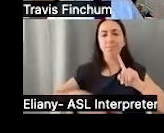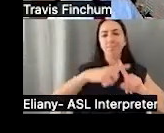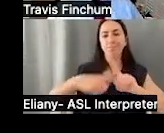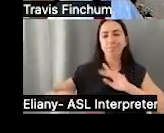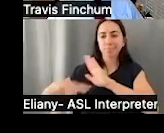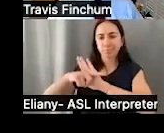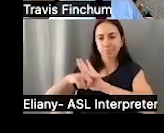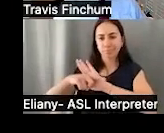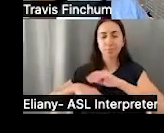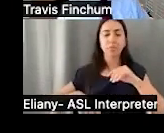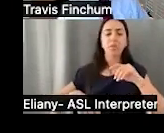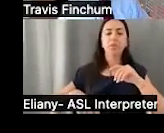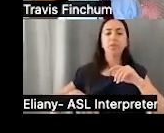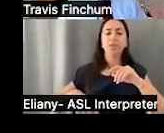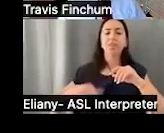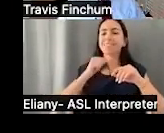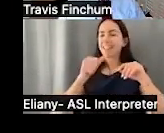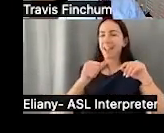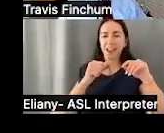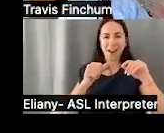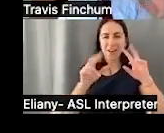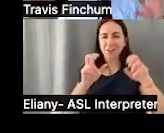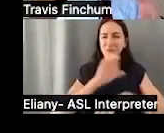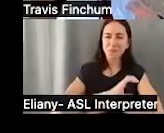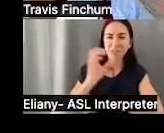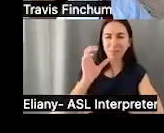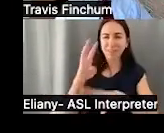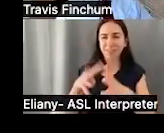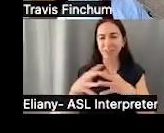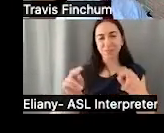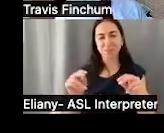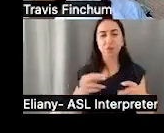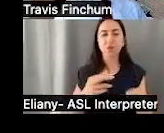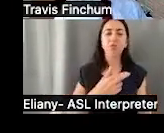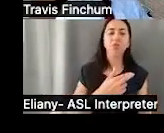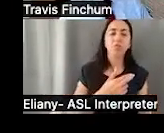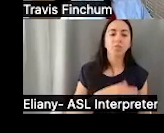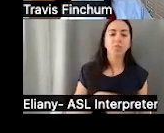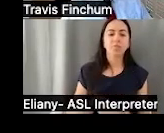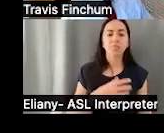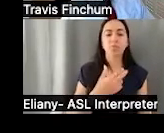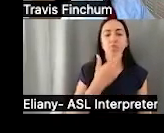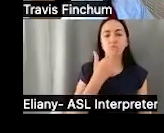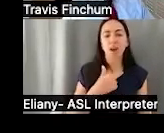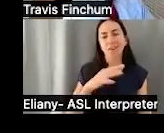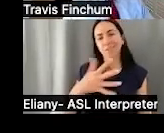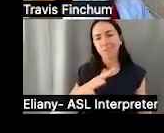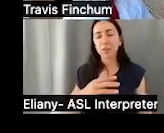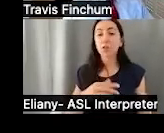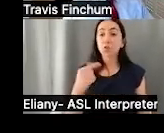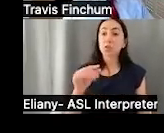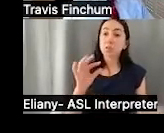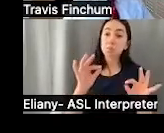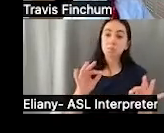las ventajas y desventajas. No es algo de Navidad. Está diseñado para que verde es bueno, rojo es